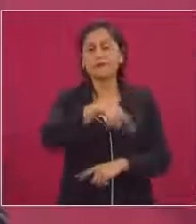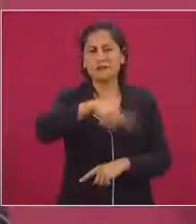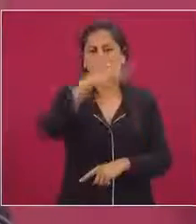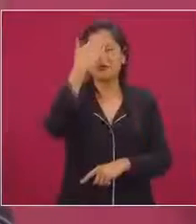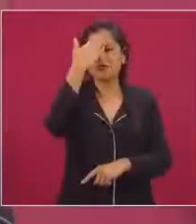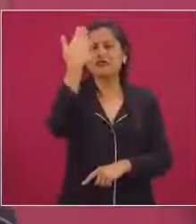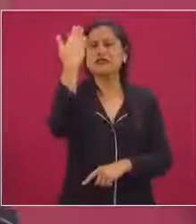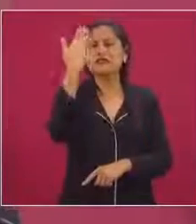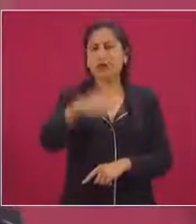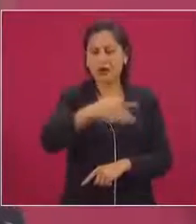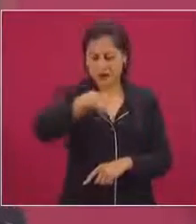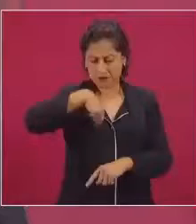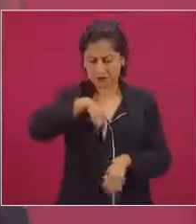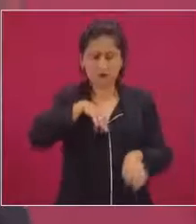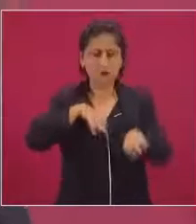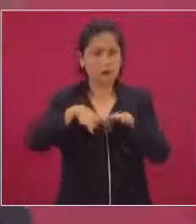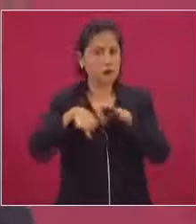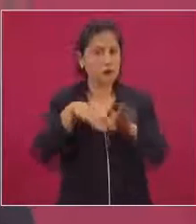trabajando.